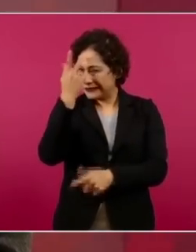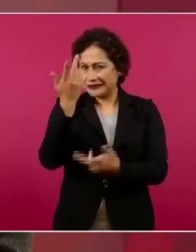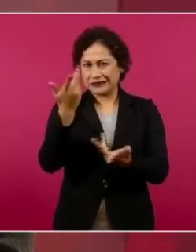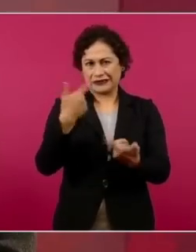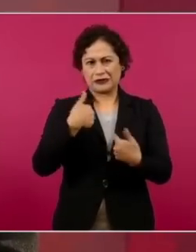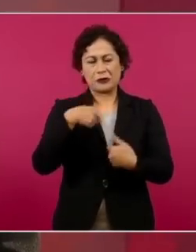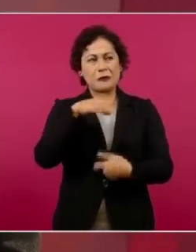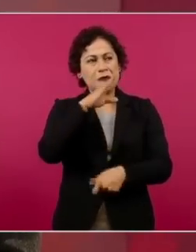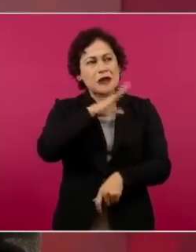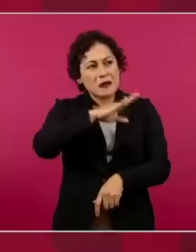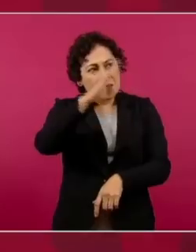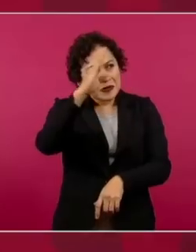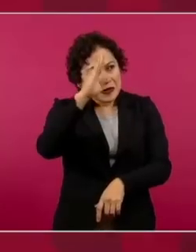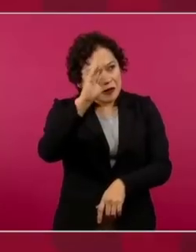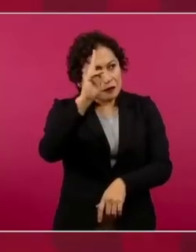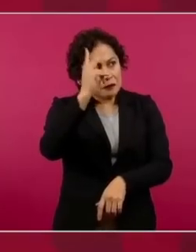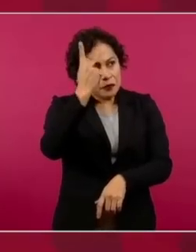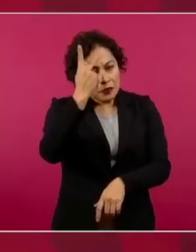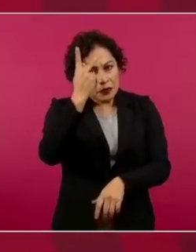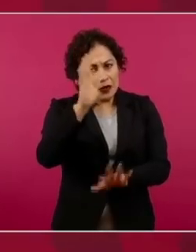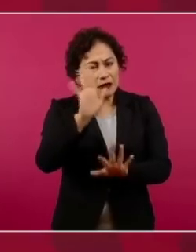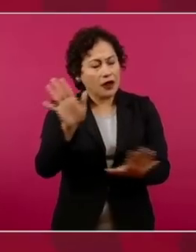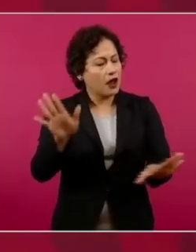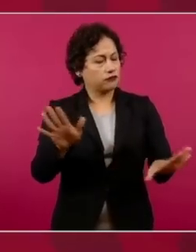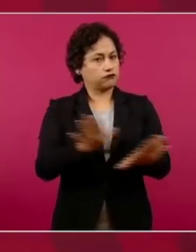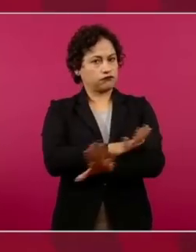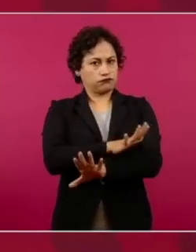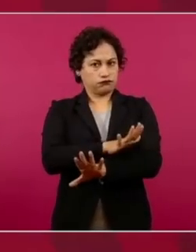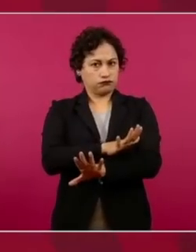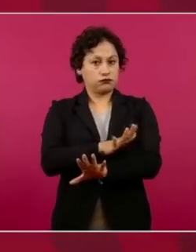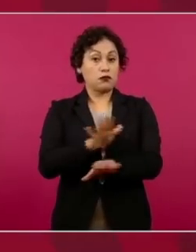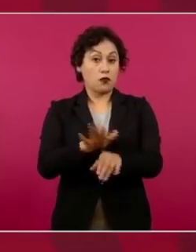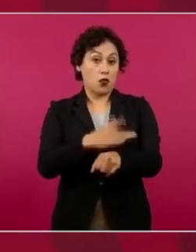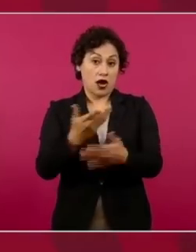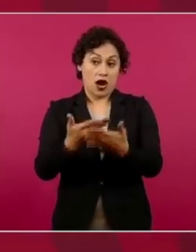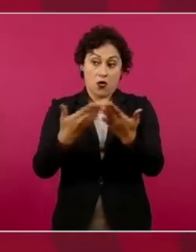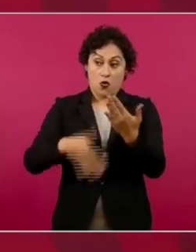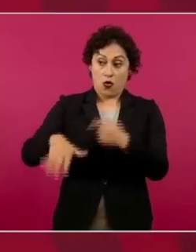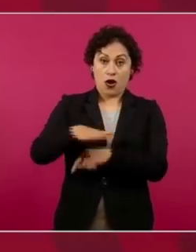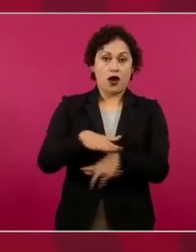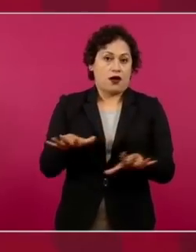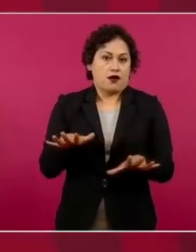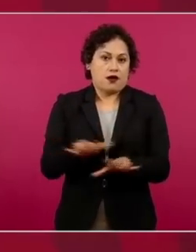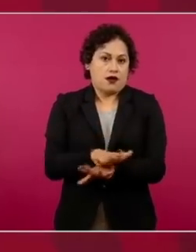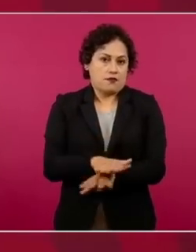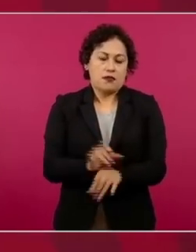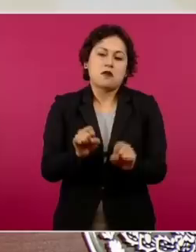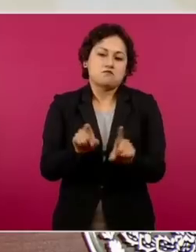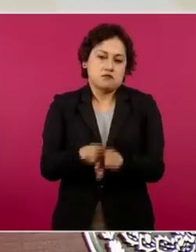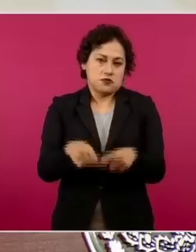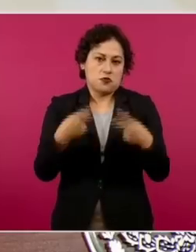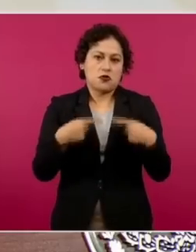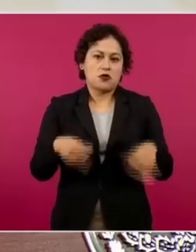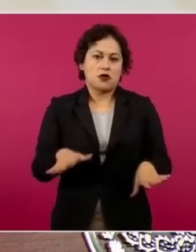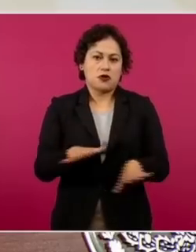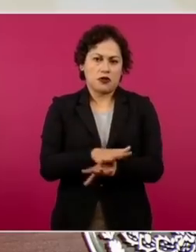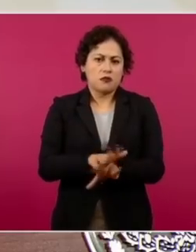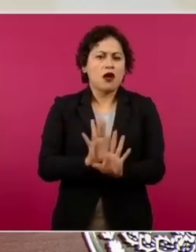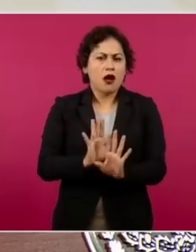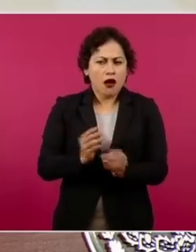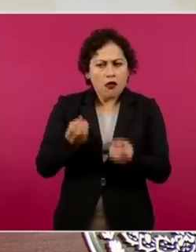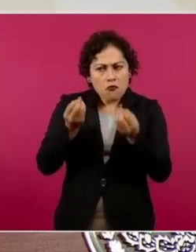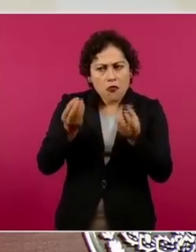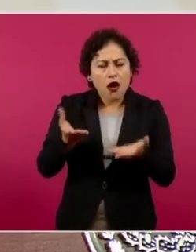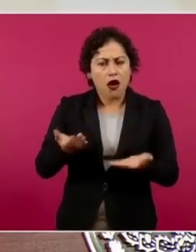condiciones, es otra realidad y también dar facilidades, porque